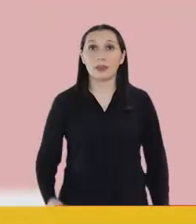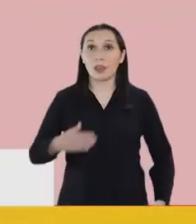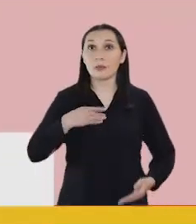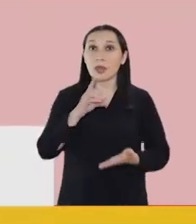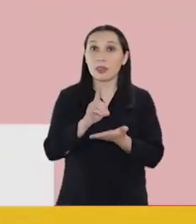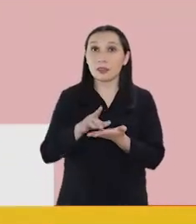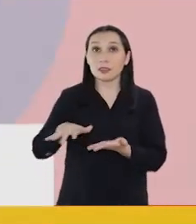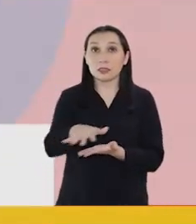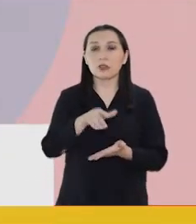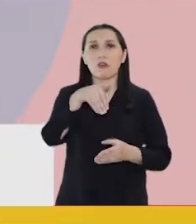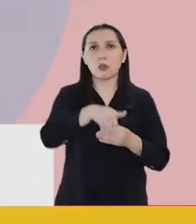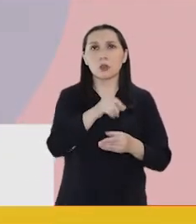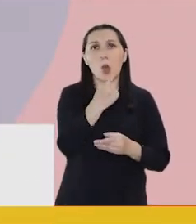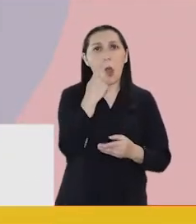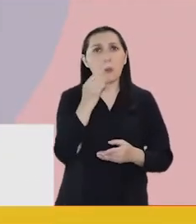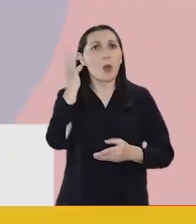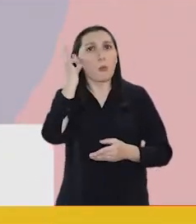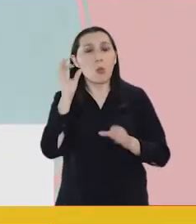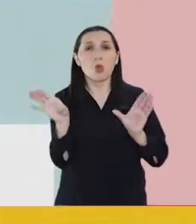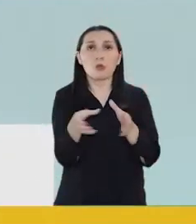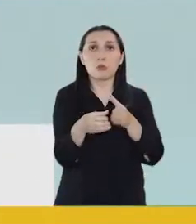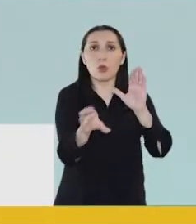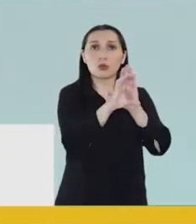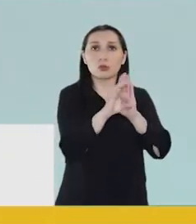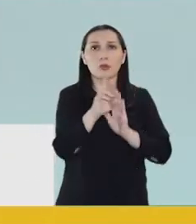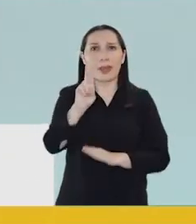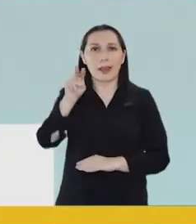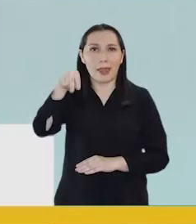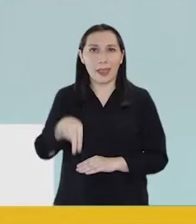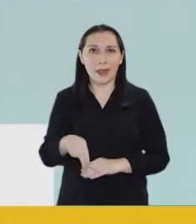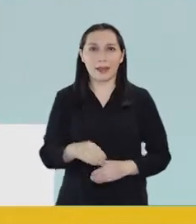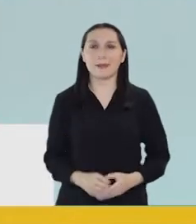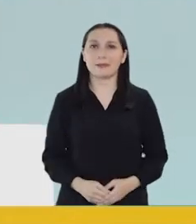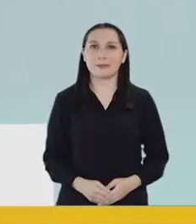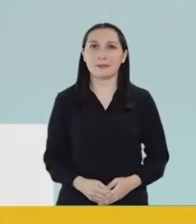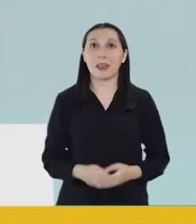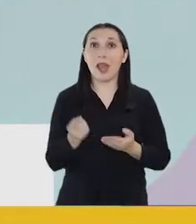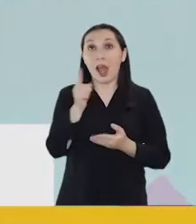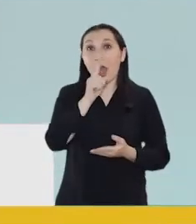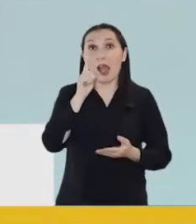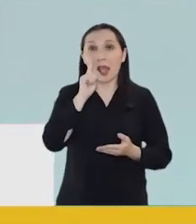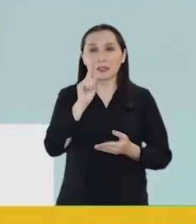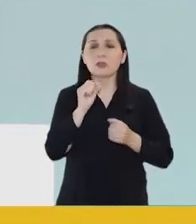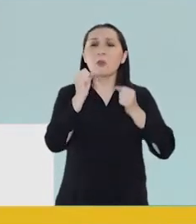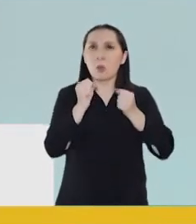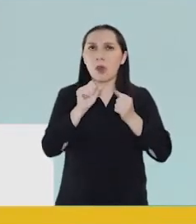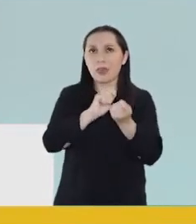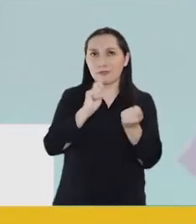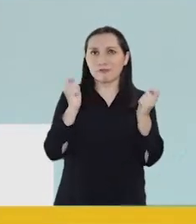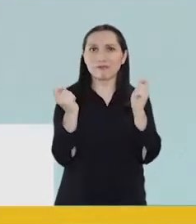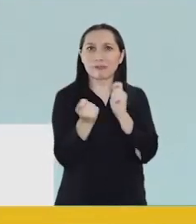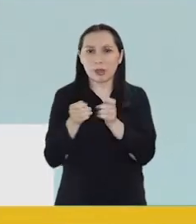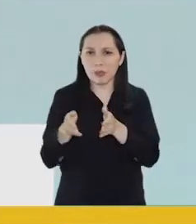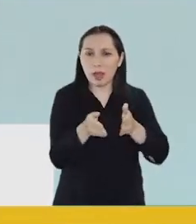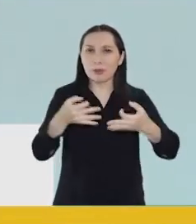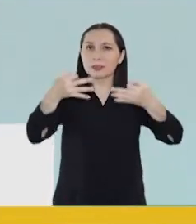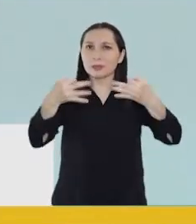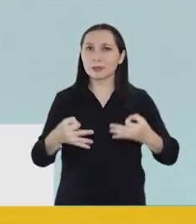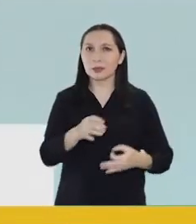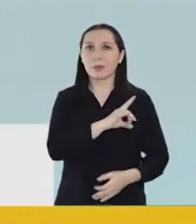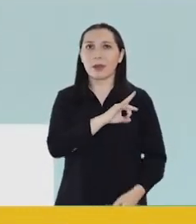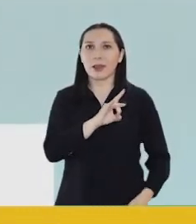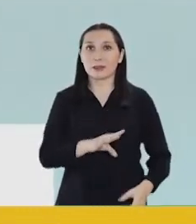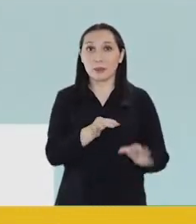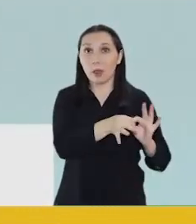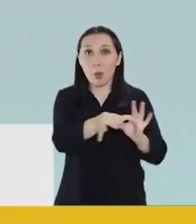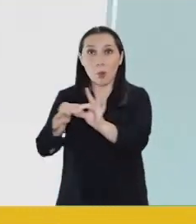En mi distrito votaré por una a un candidato constituyente de la innovación nacional. De esta manera alcanzaremos cambios con un rumbo seguro